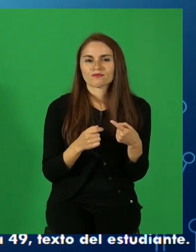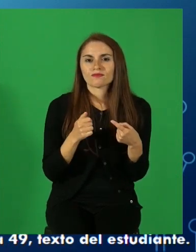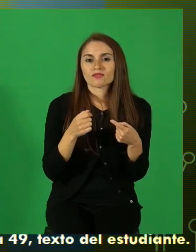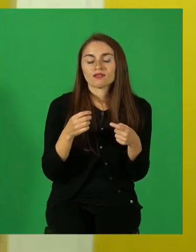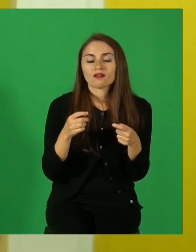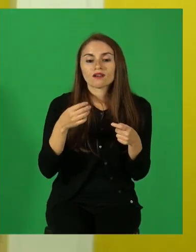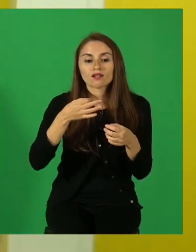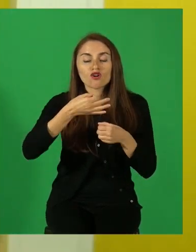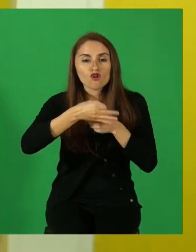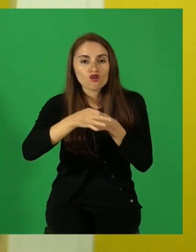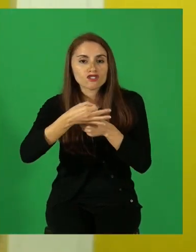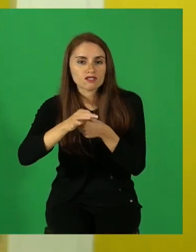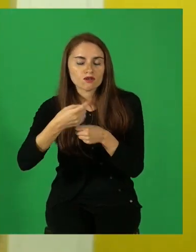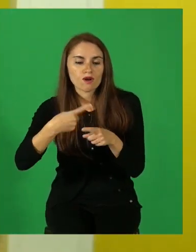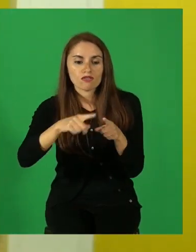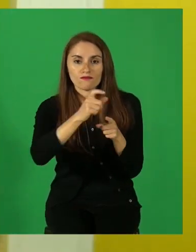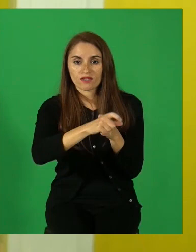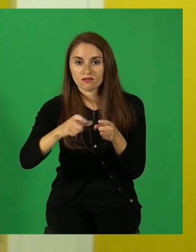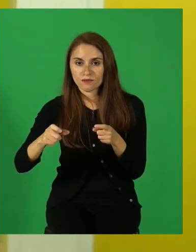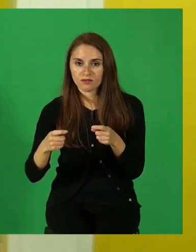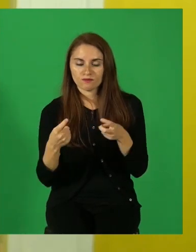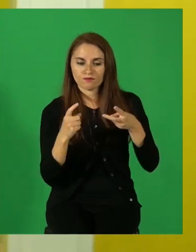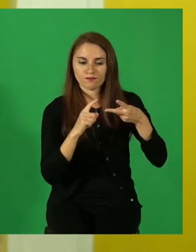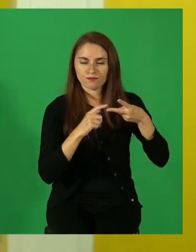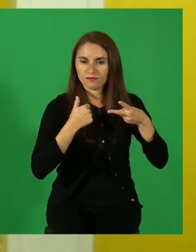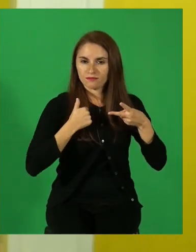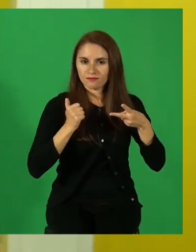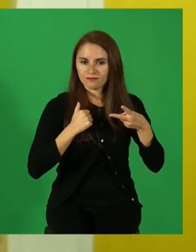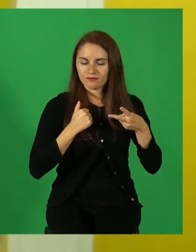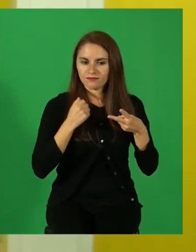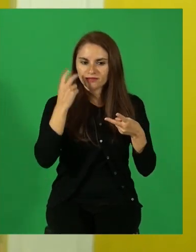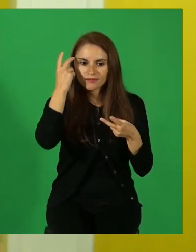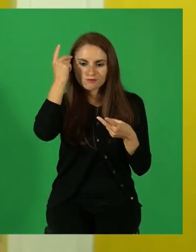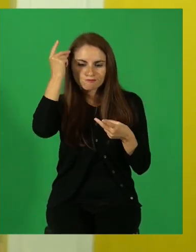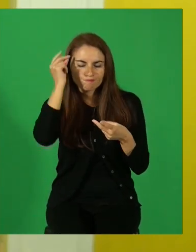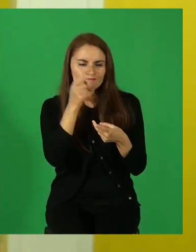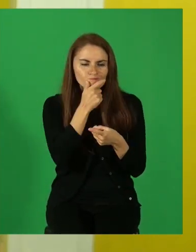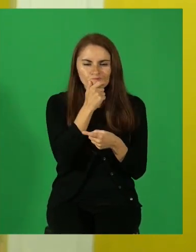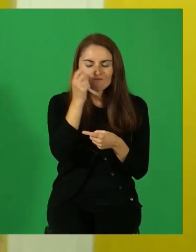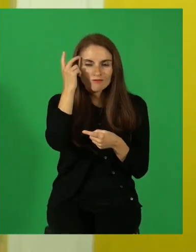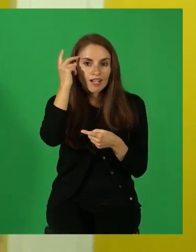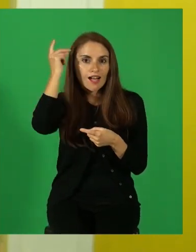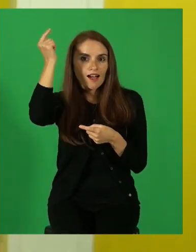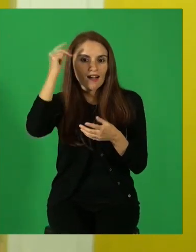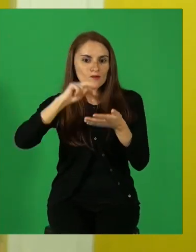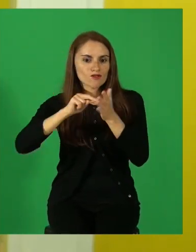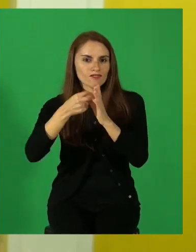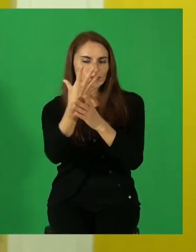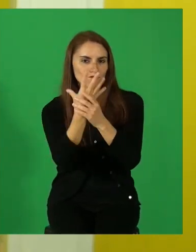el resto. Al detective con el ingenio, él tiene que resolver enigmas policiales.